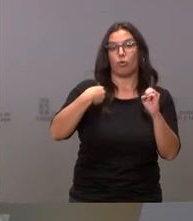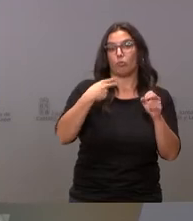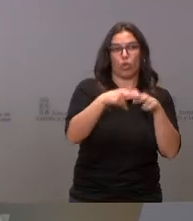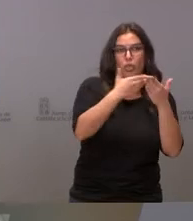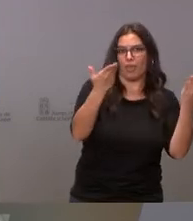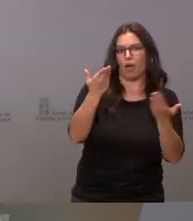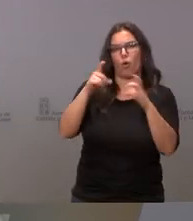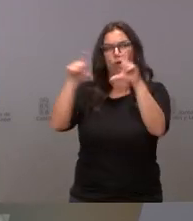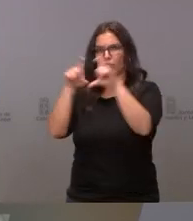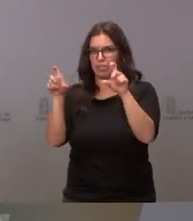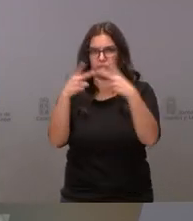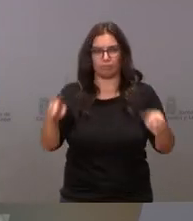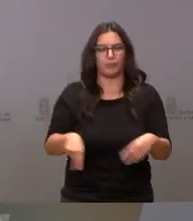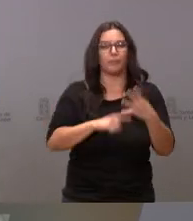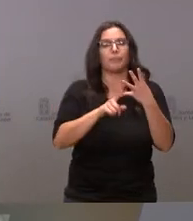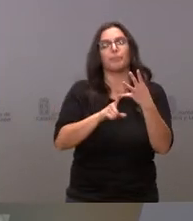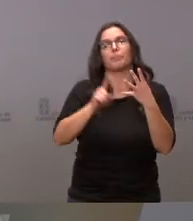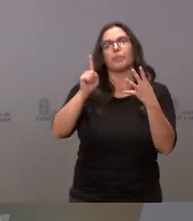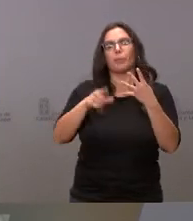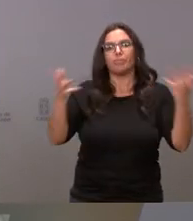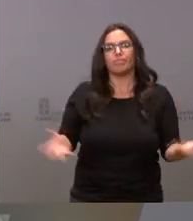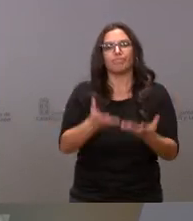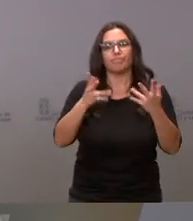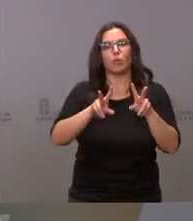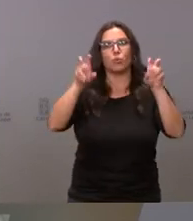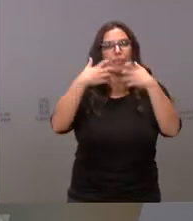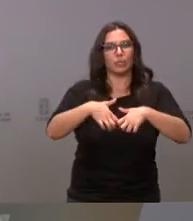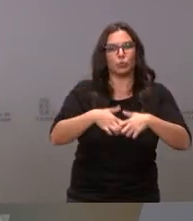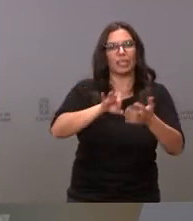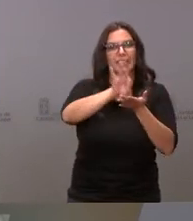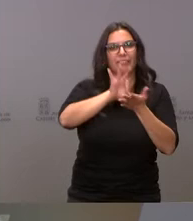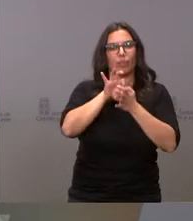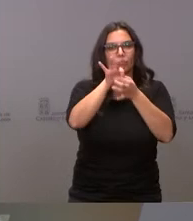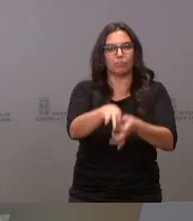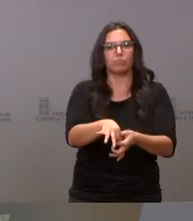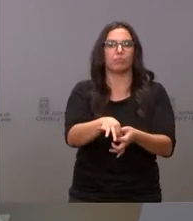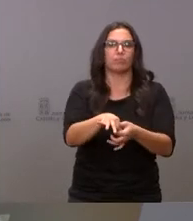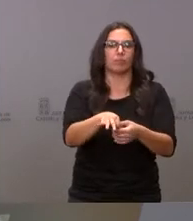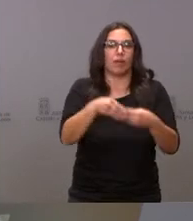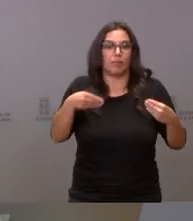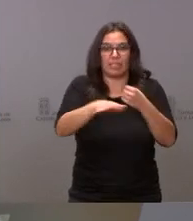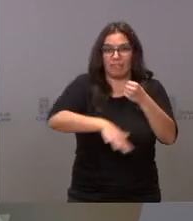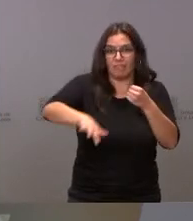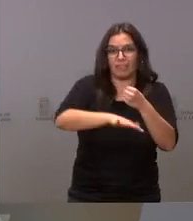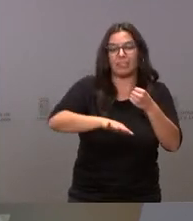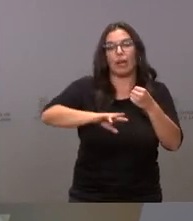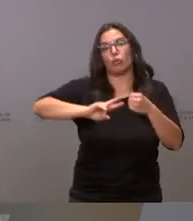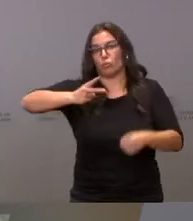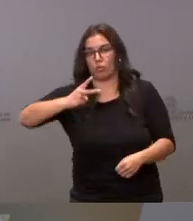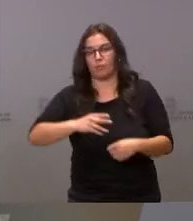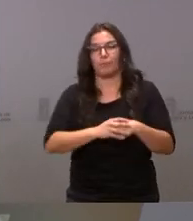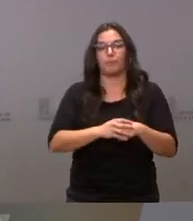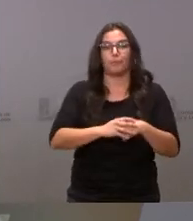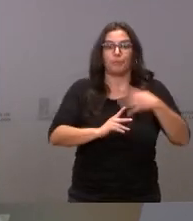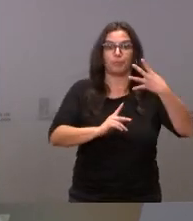sociedad. En cuarto lugar, favorecer el desarrollo de nuevas industrias y servicios ligados a las materias primas secundarias. En